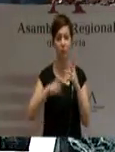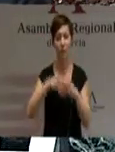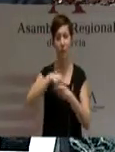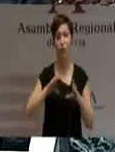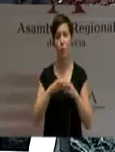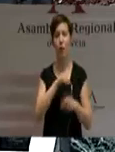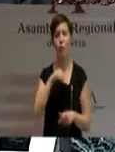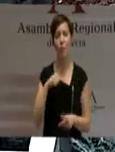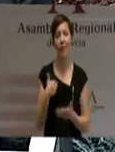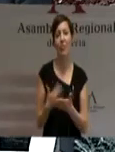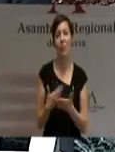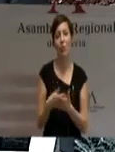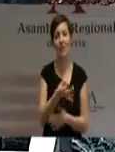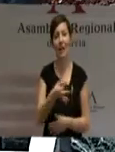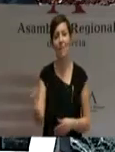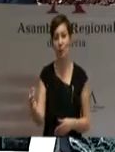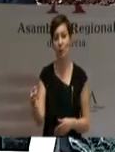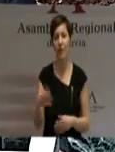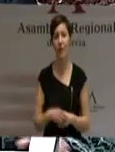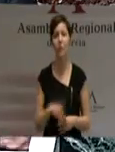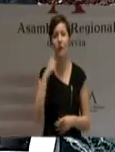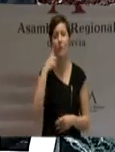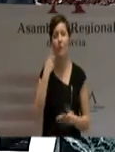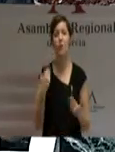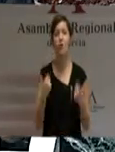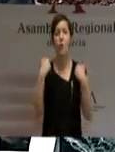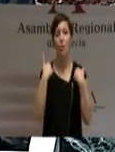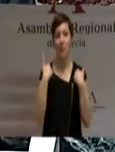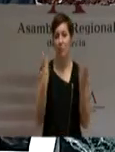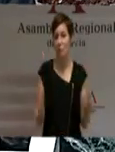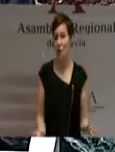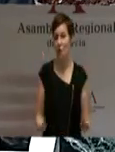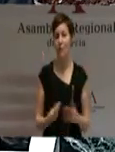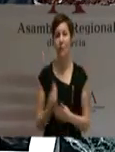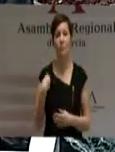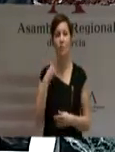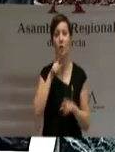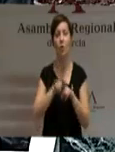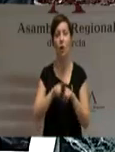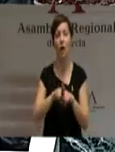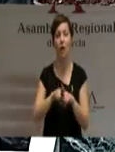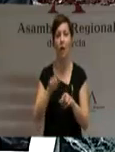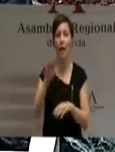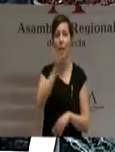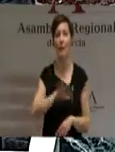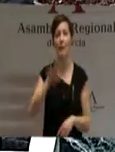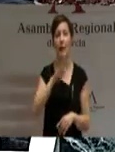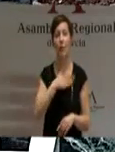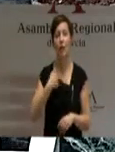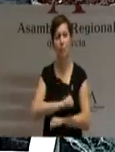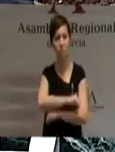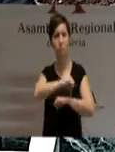más o menos soberanía, en más o en menos competencia. Resulta difícil fortalecer un Estado cuando sus autonomías